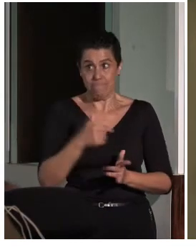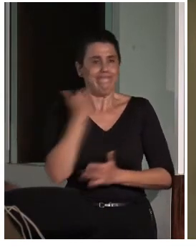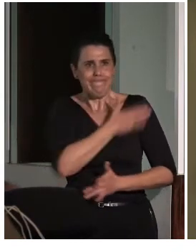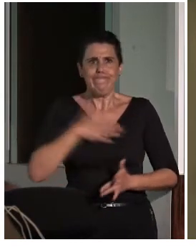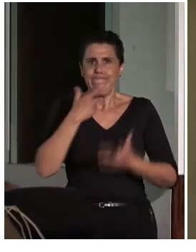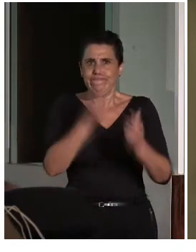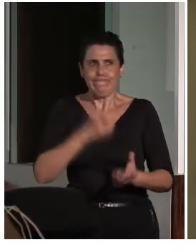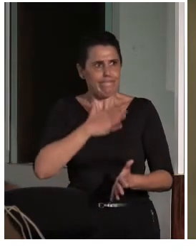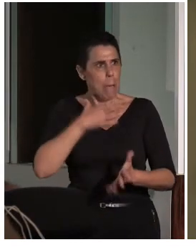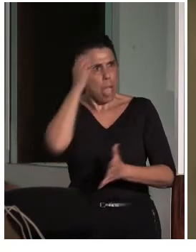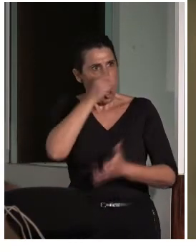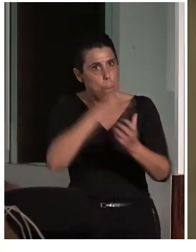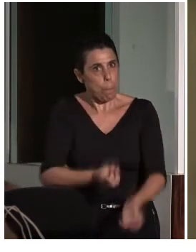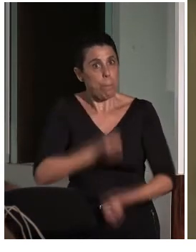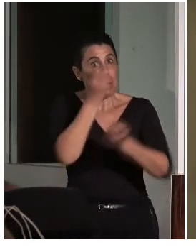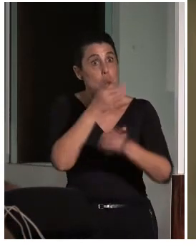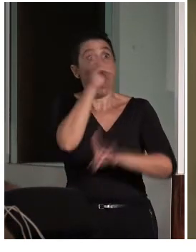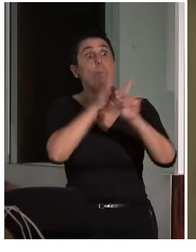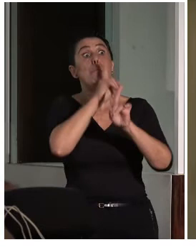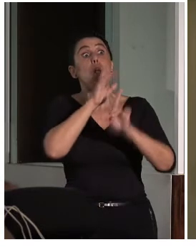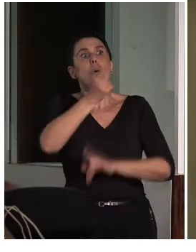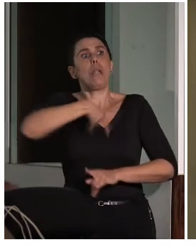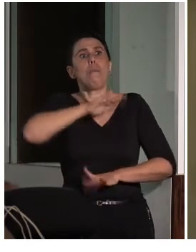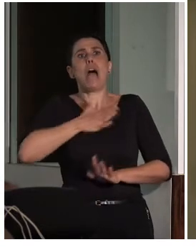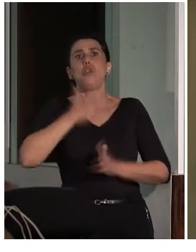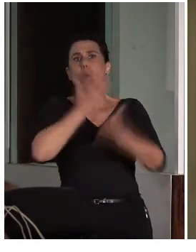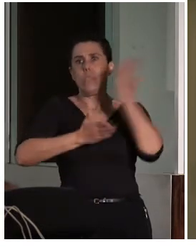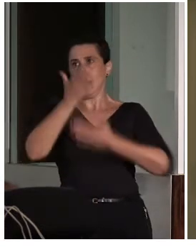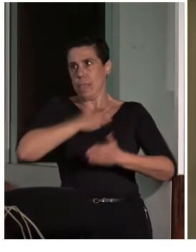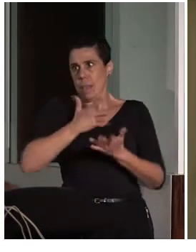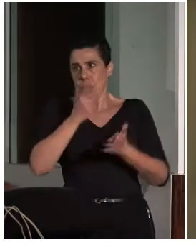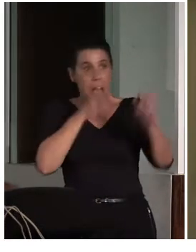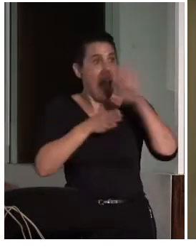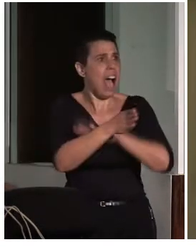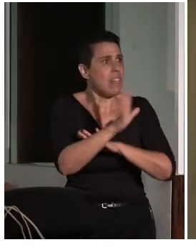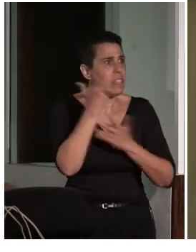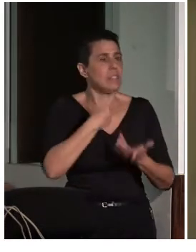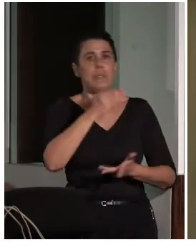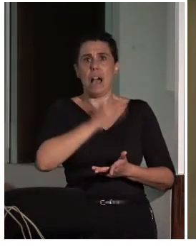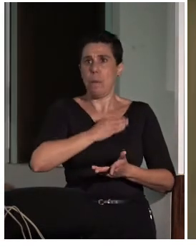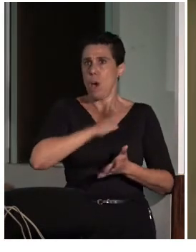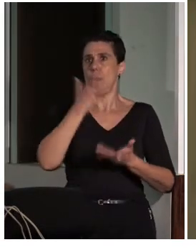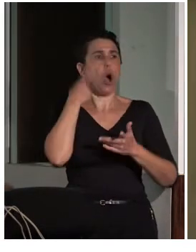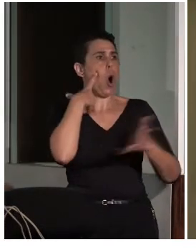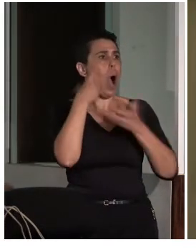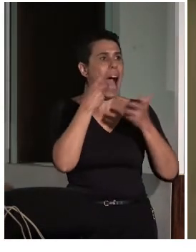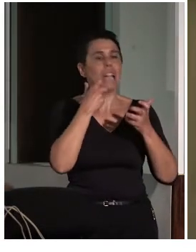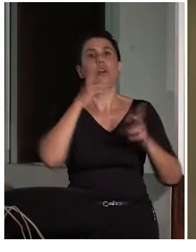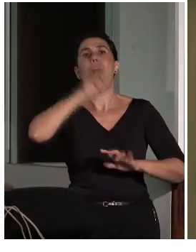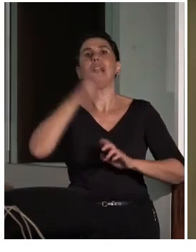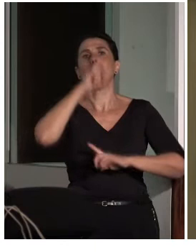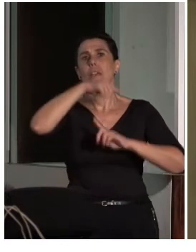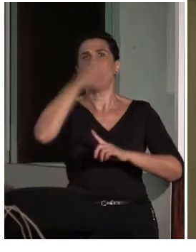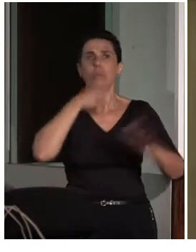colectivo en la accesibilidad al arte o al patrimonio, en este caso, a la actividad cultural. Manuel, cuando quieras.